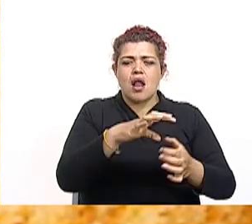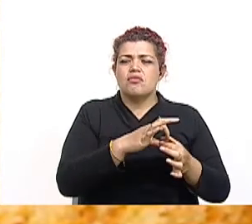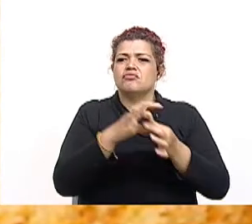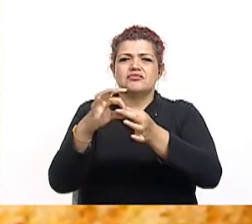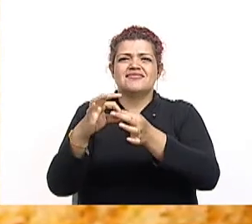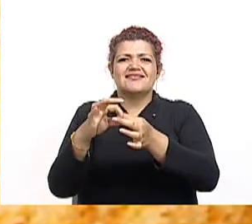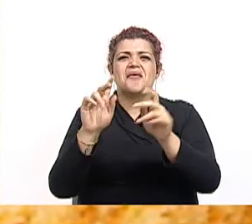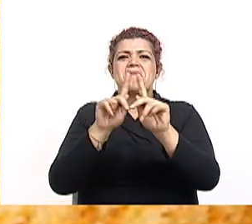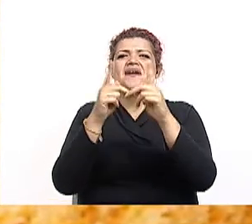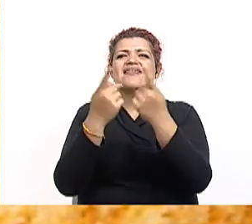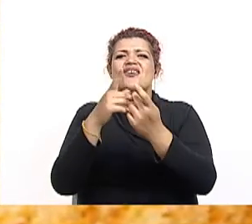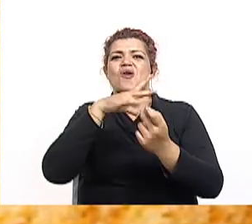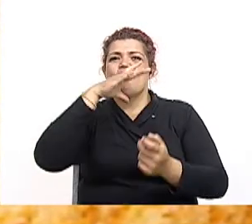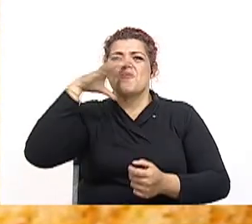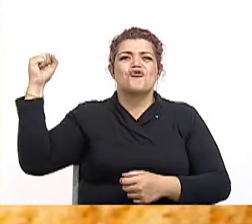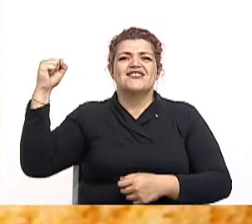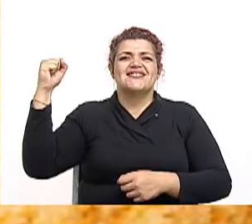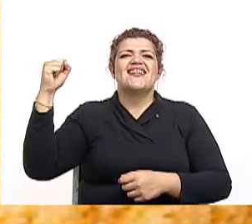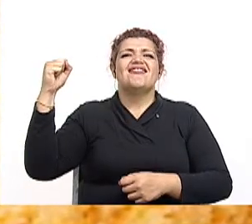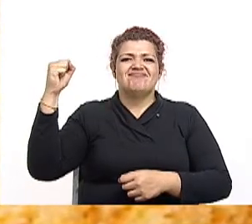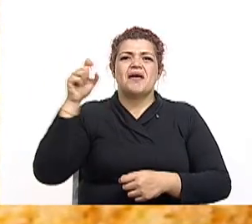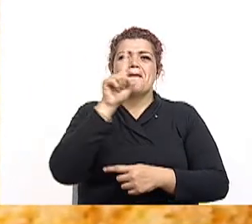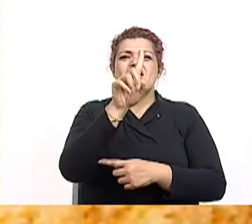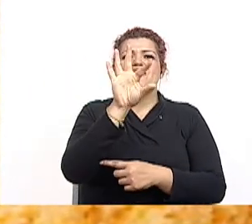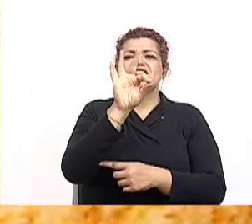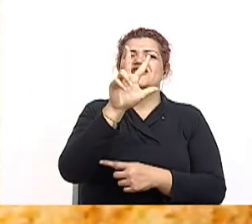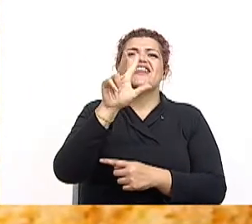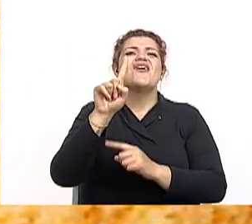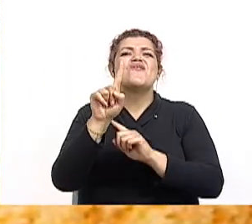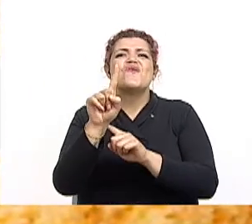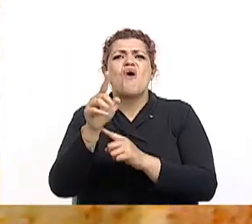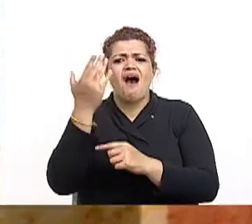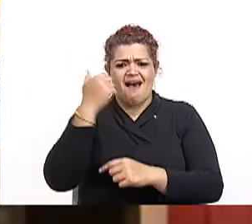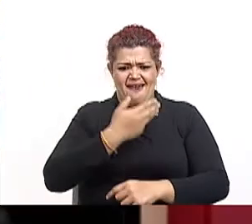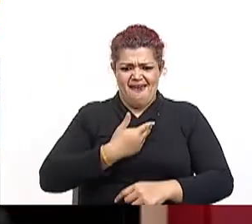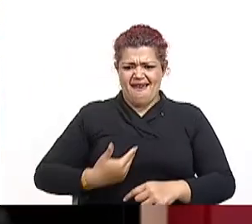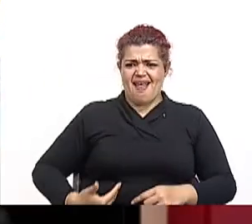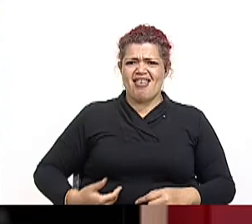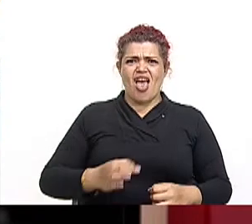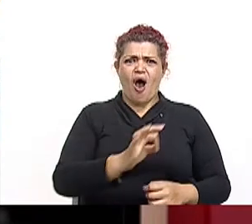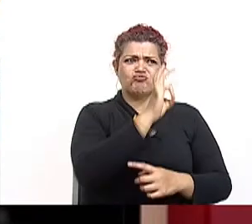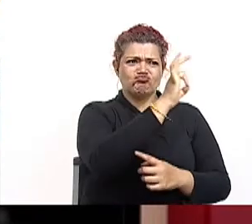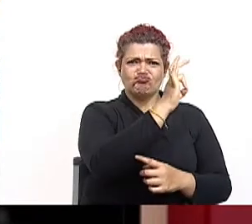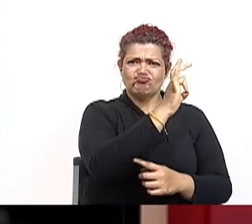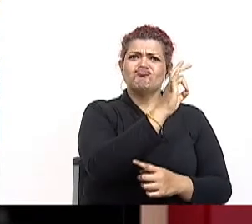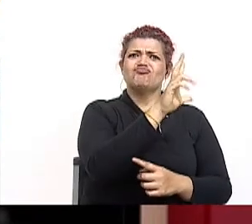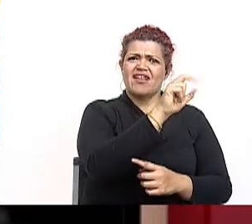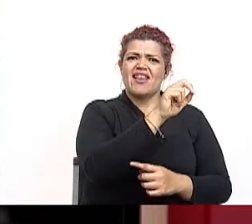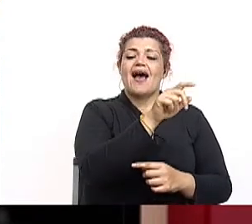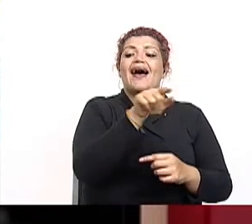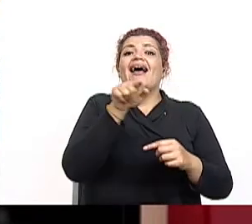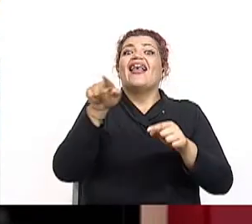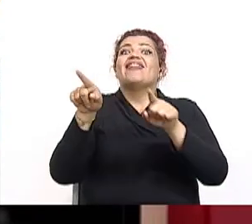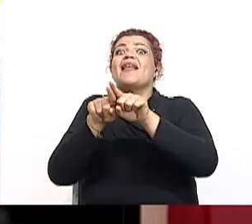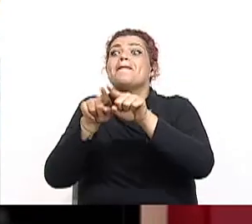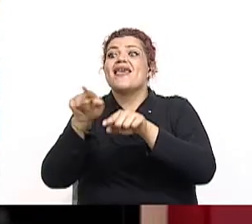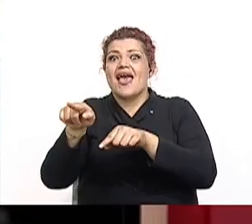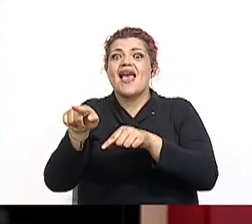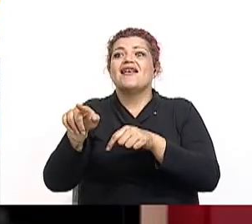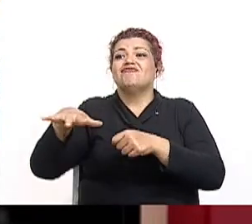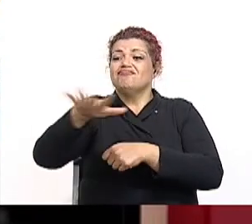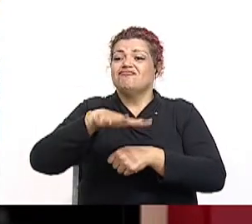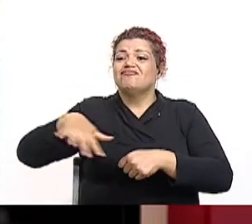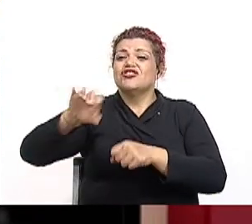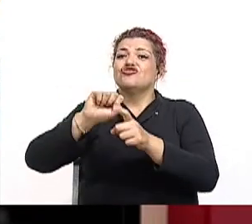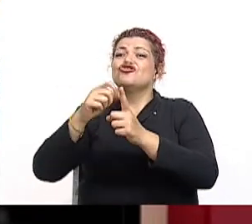1931. Así que Heredia en los 30 le estaba yendo muy bien y aparece que a los sectores sociales también con la